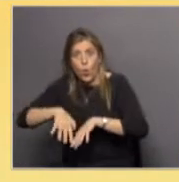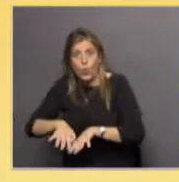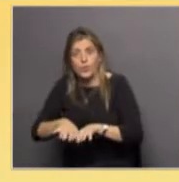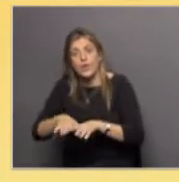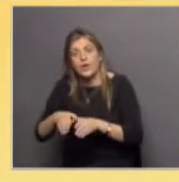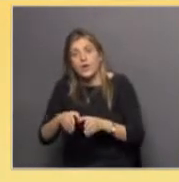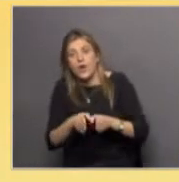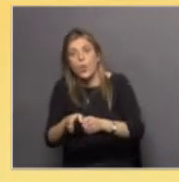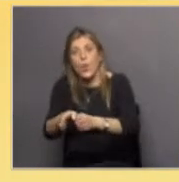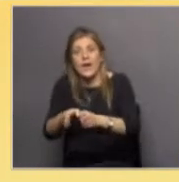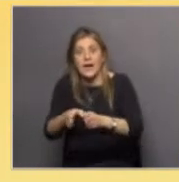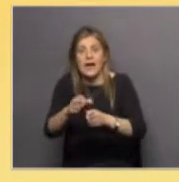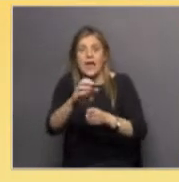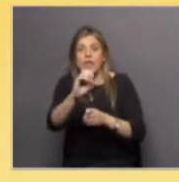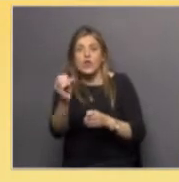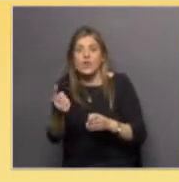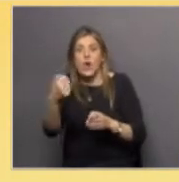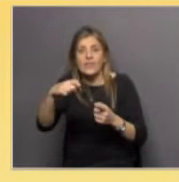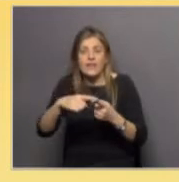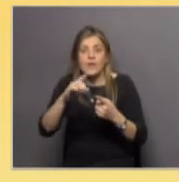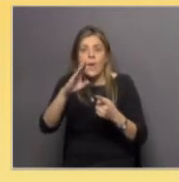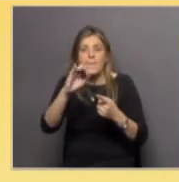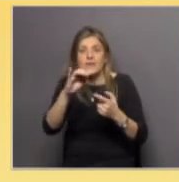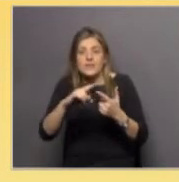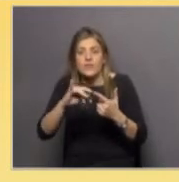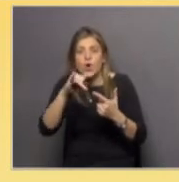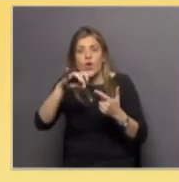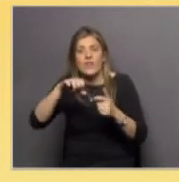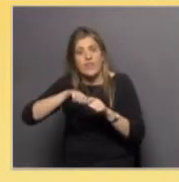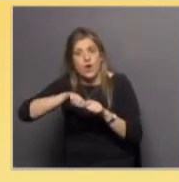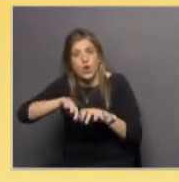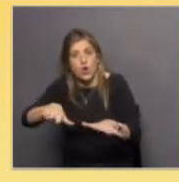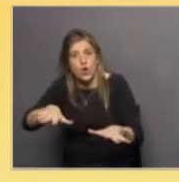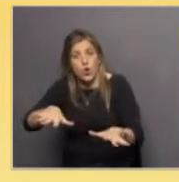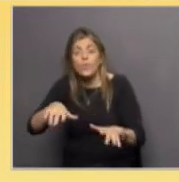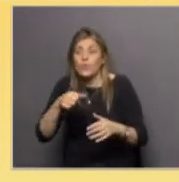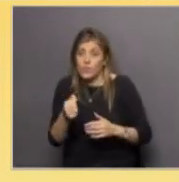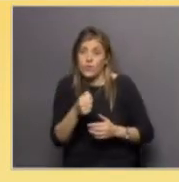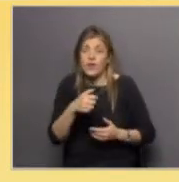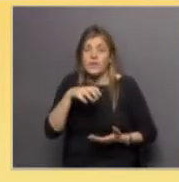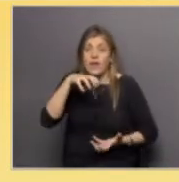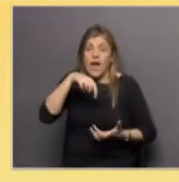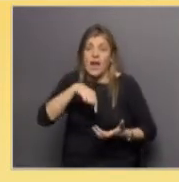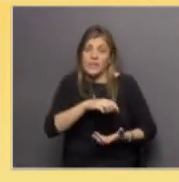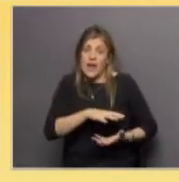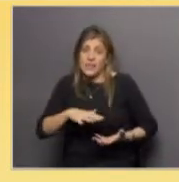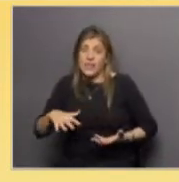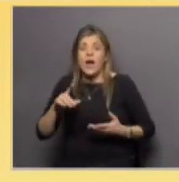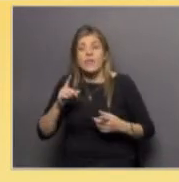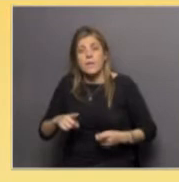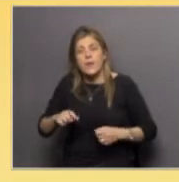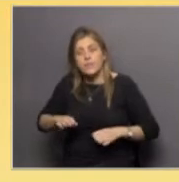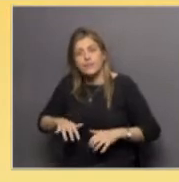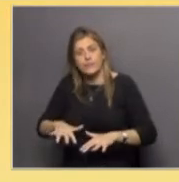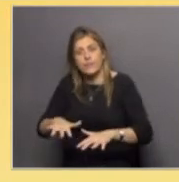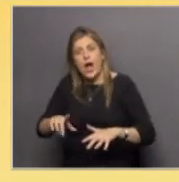cuencas oceánicas, el Atlántico, el Pacífico, el Índico, y llevando aguas frías profundas